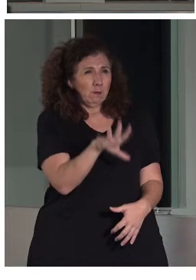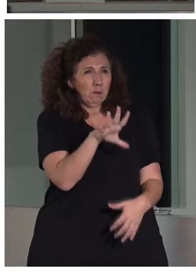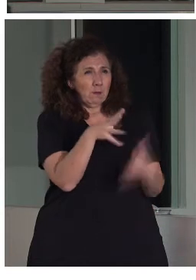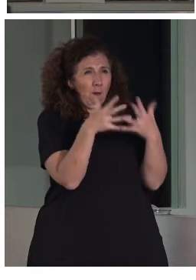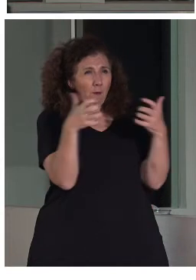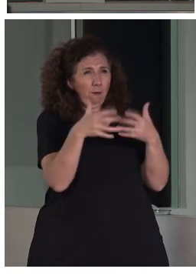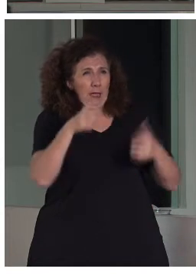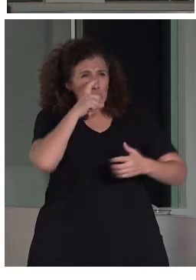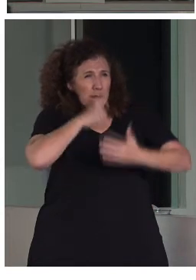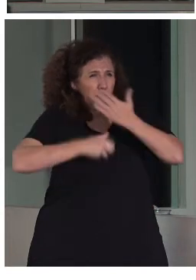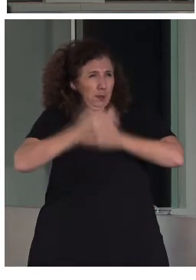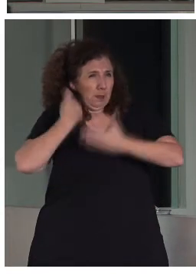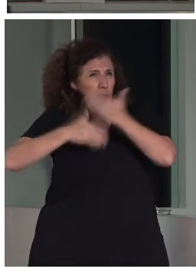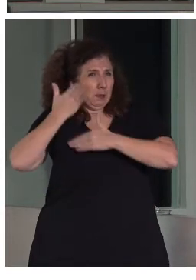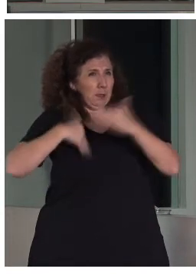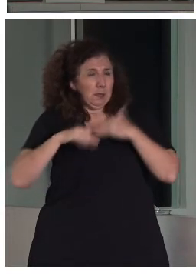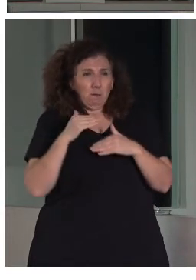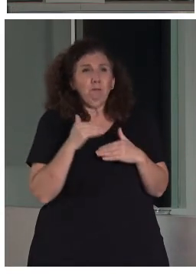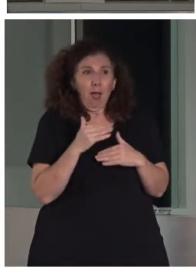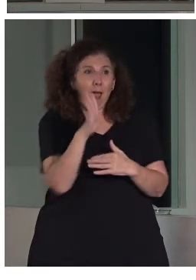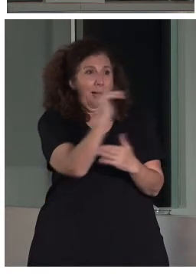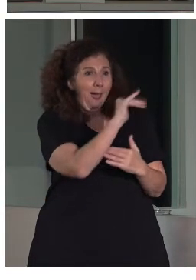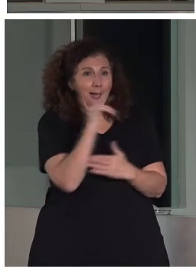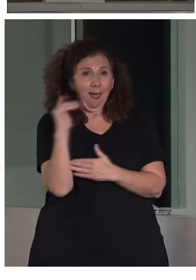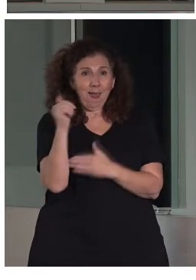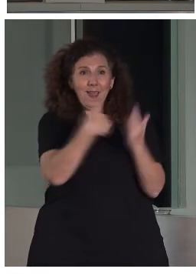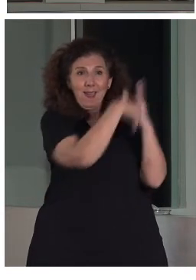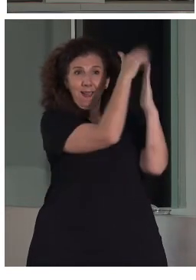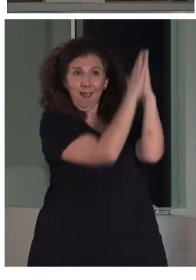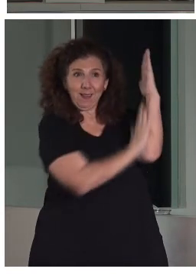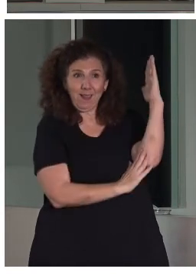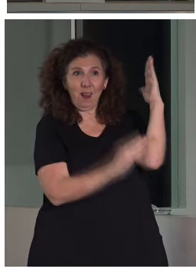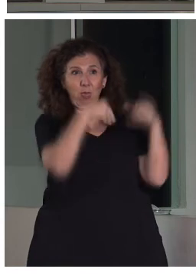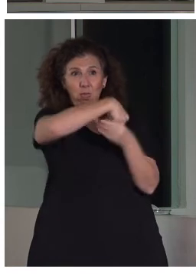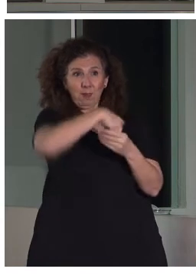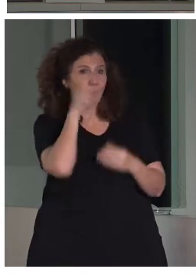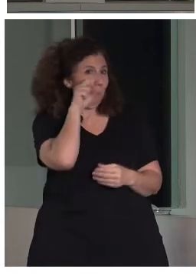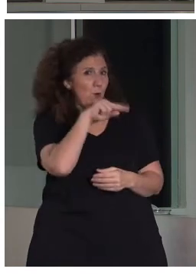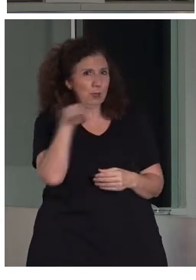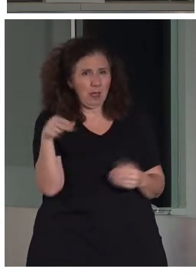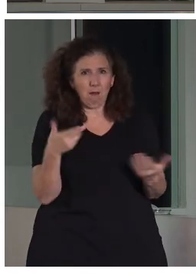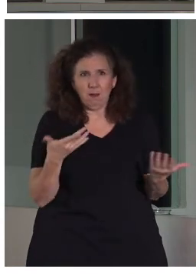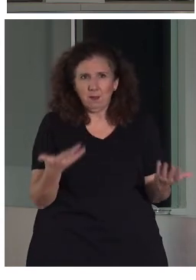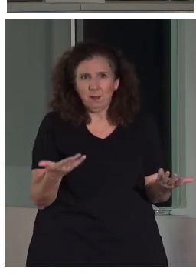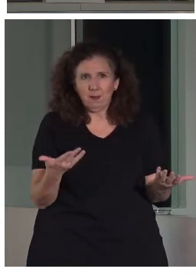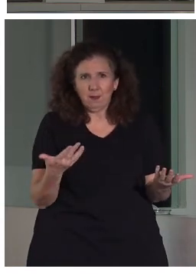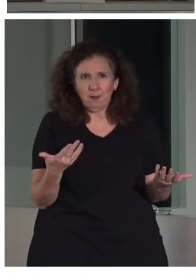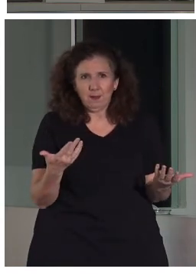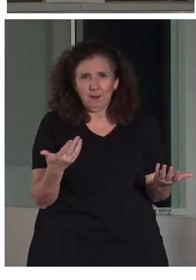incluso lo asumimos con naturalidad, el hecho de que las cartelas y las descripciones que se hacen en los museos